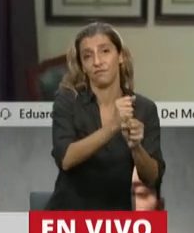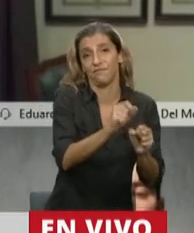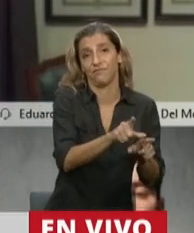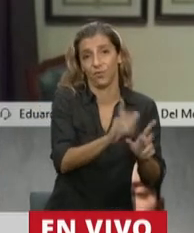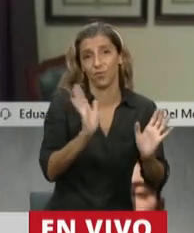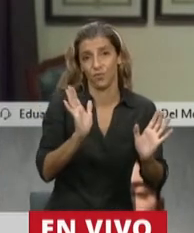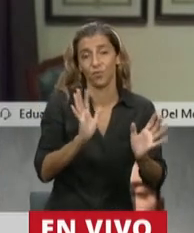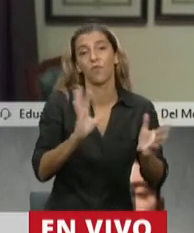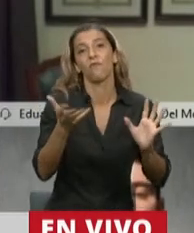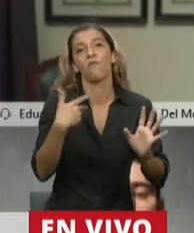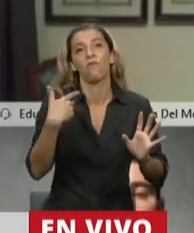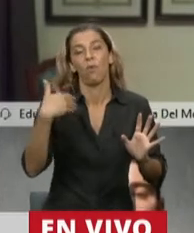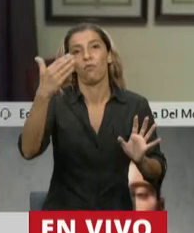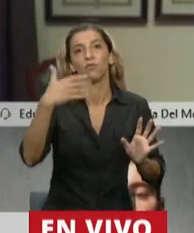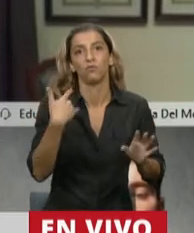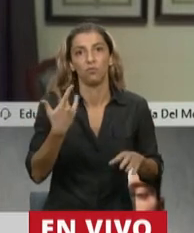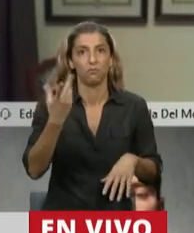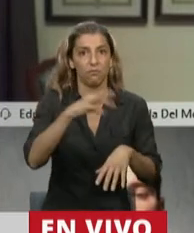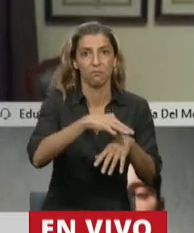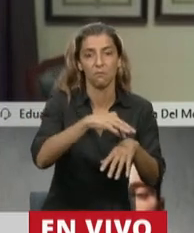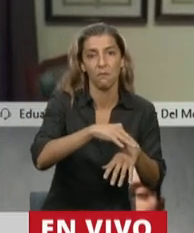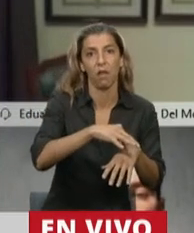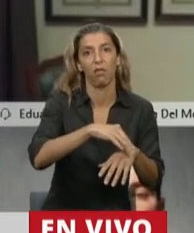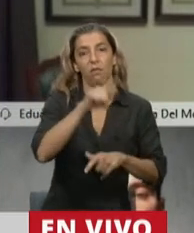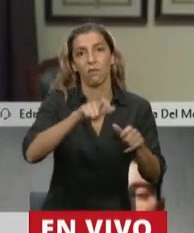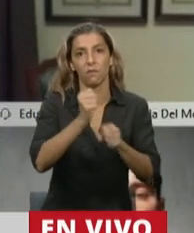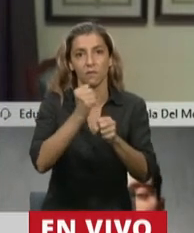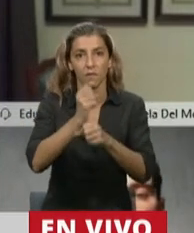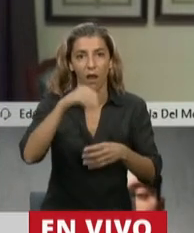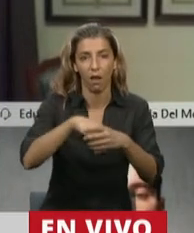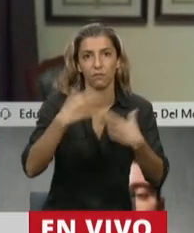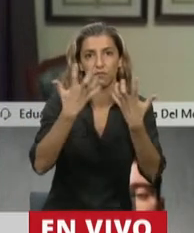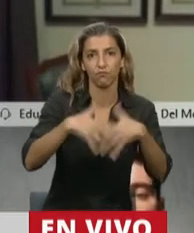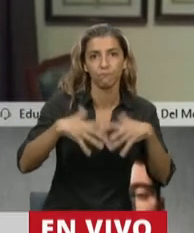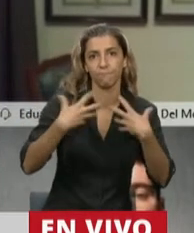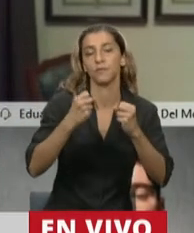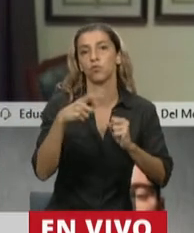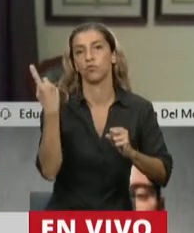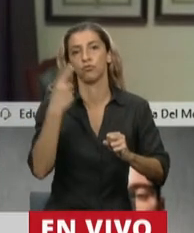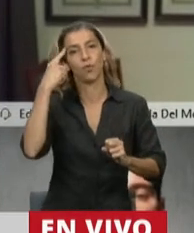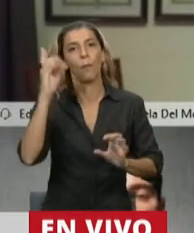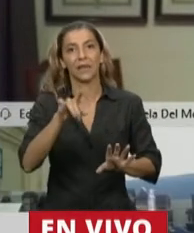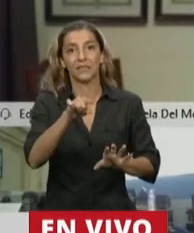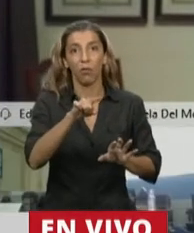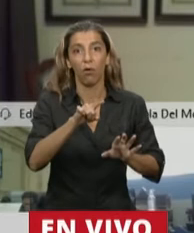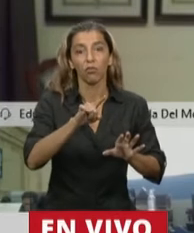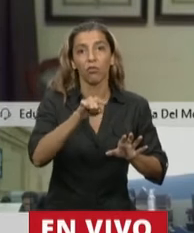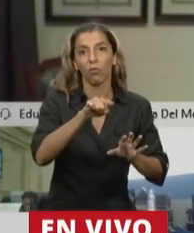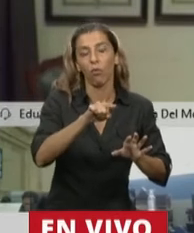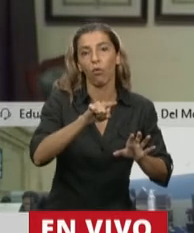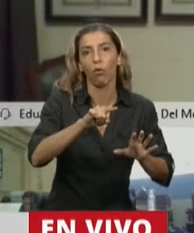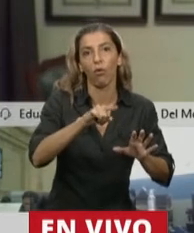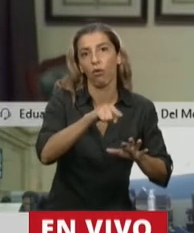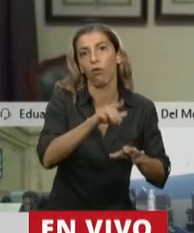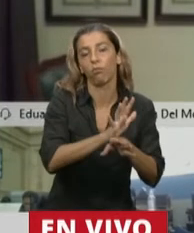se precarice aún más a los médicos, a los trabajadores y trabajadoras de la salud. Eso fue lo que nosotros planteamos y planteamos que se modifique en el dictamen